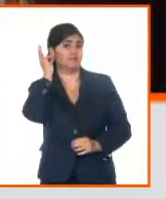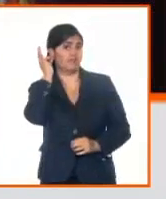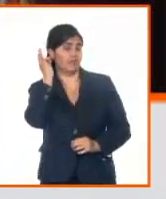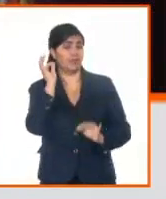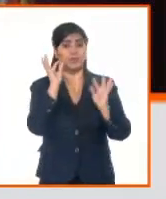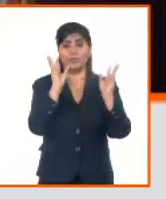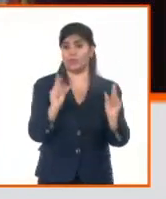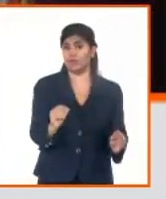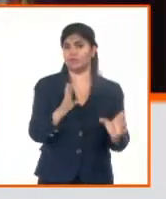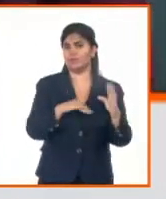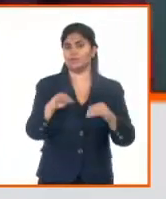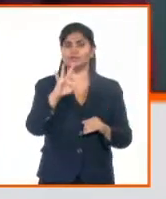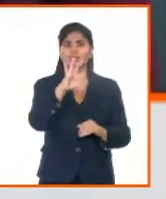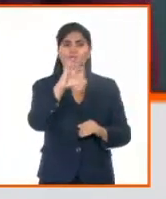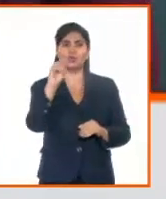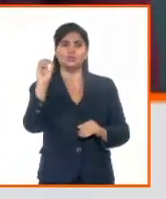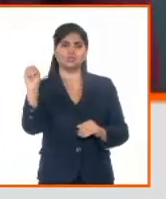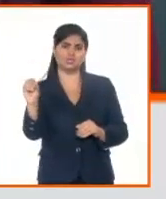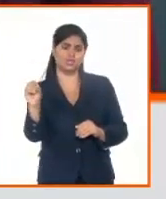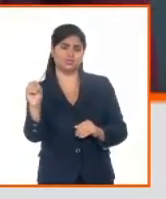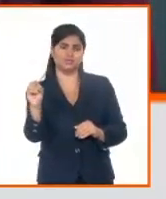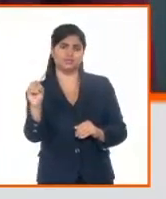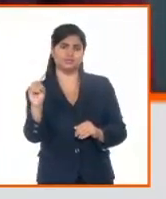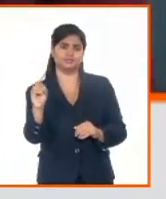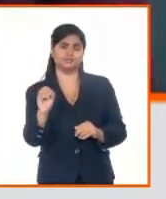de 800, de...